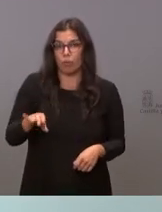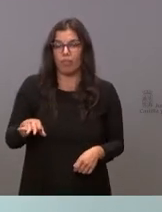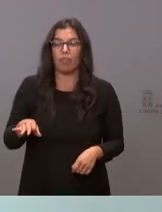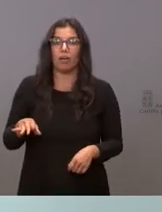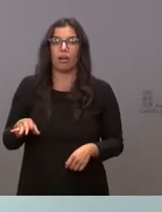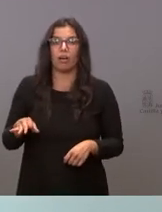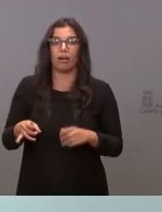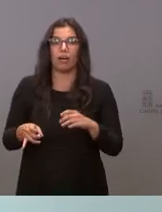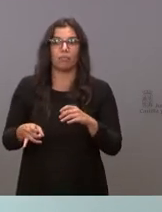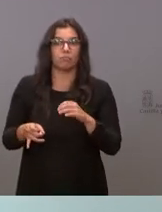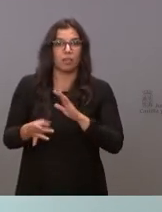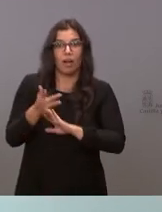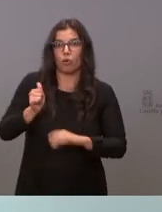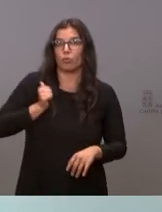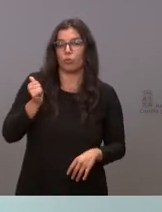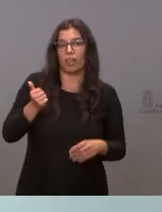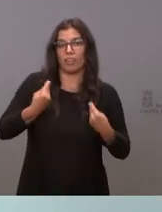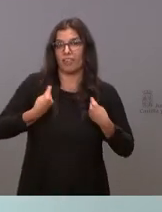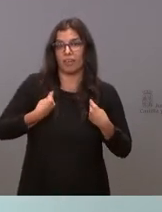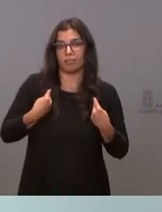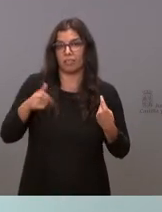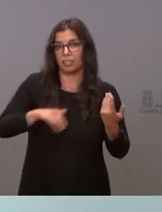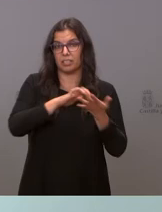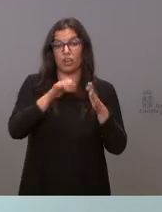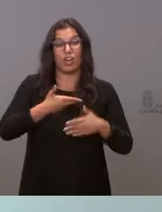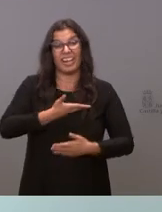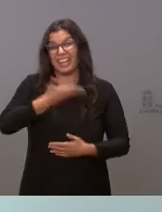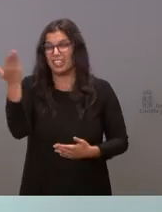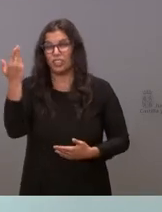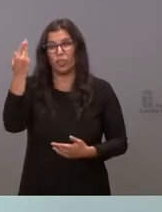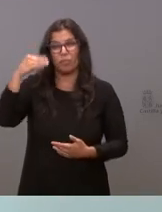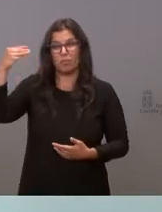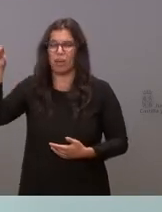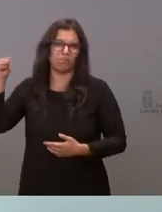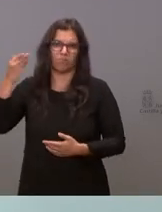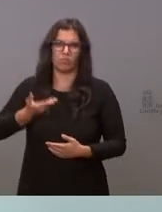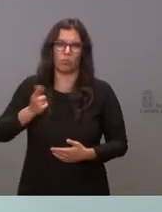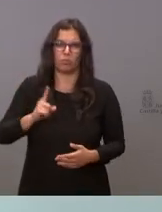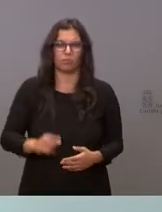generar empleos y oportunidades de vida en Castilla y León. Todo lo demás es secundario.